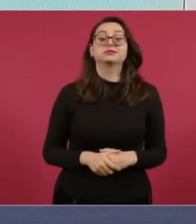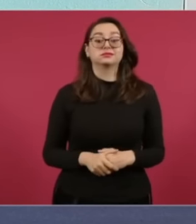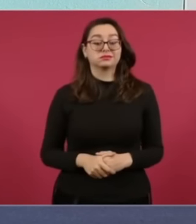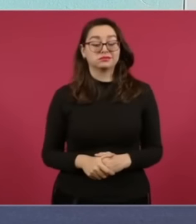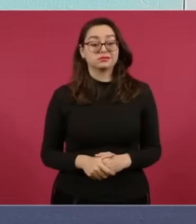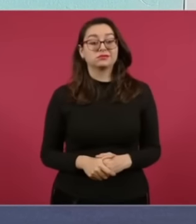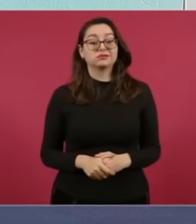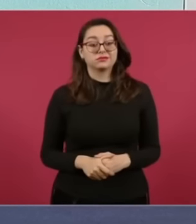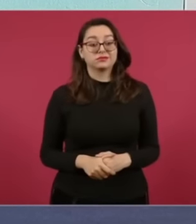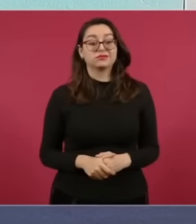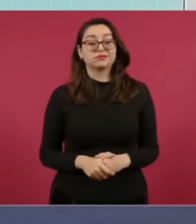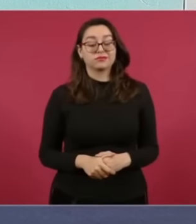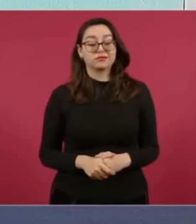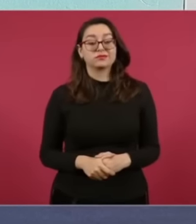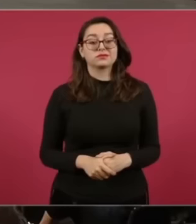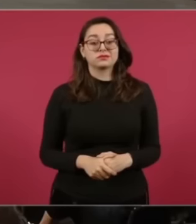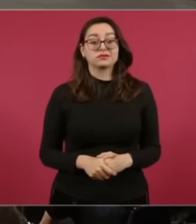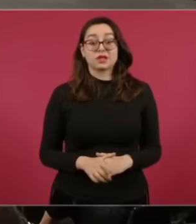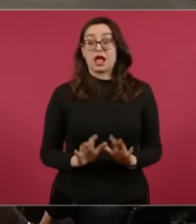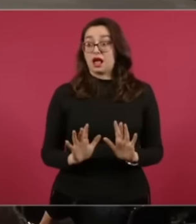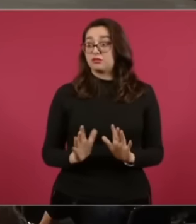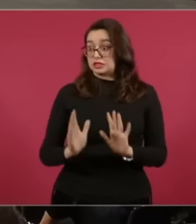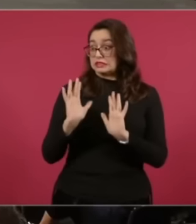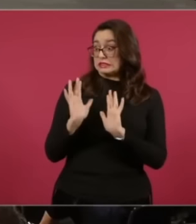Ratificaran Que Lo Ratificaran Ya Estaba